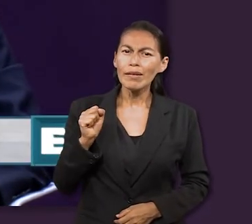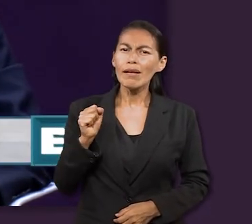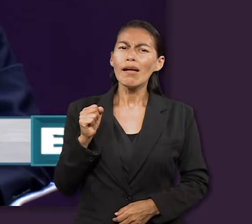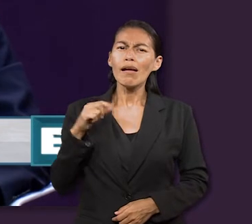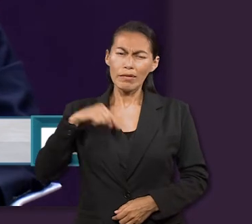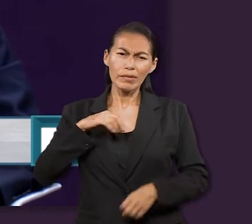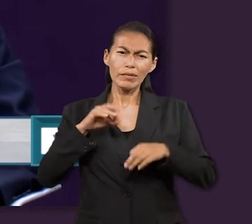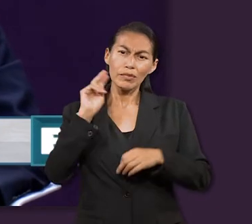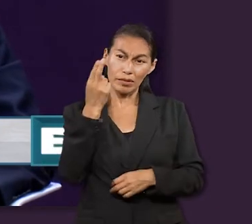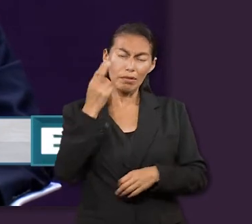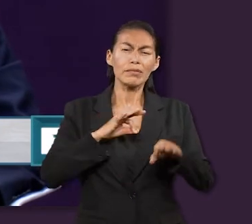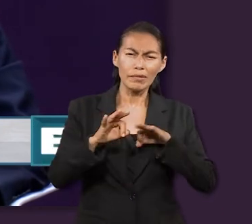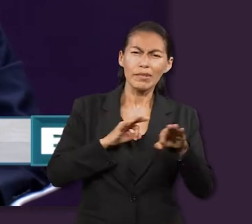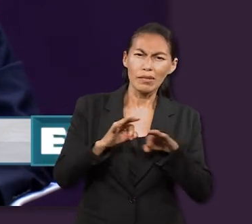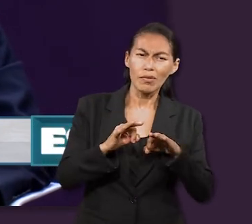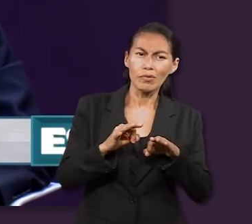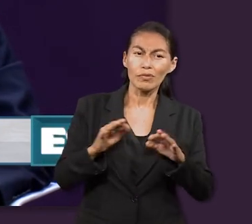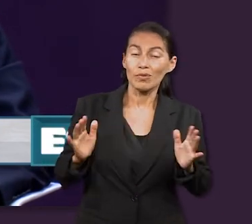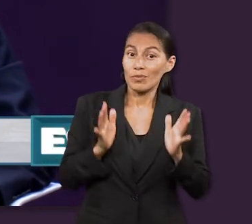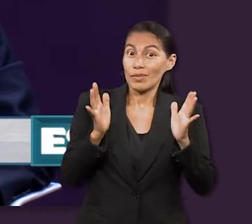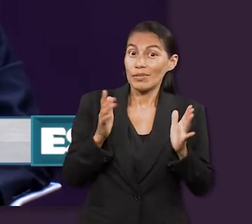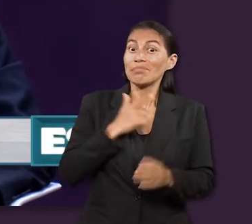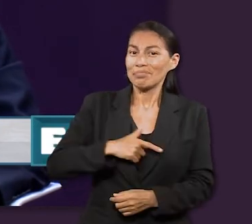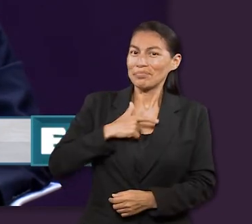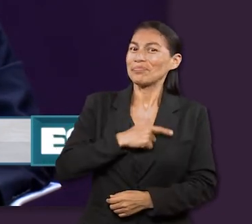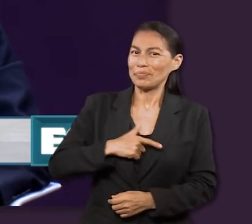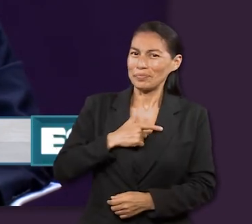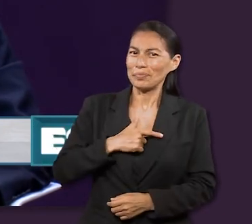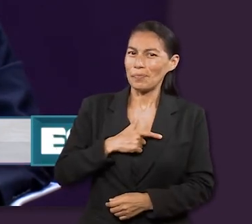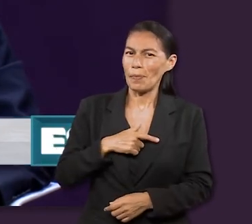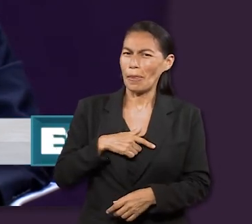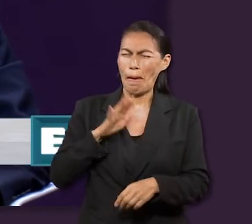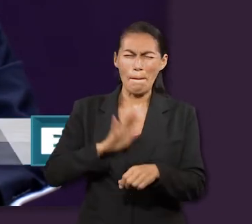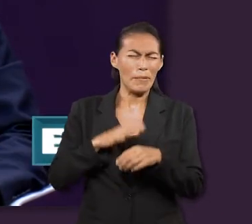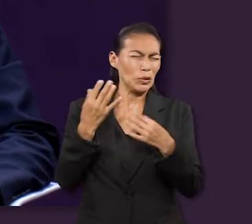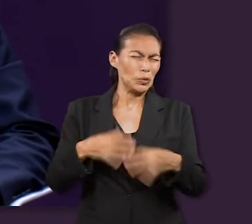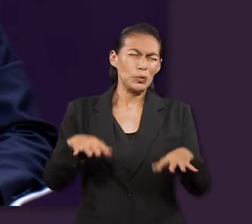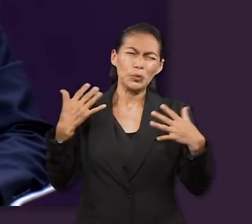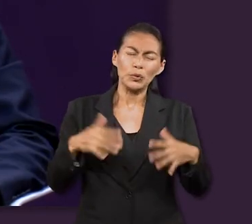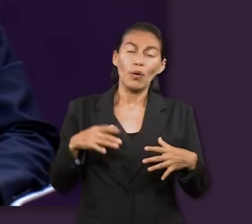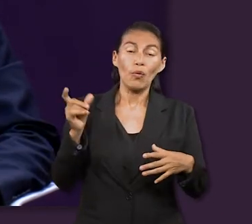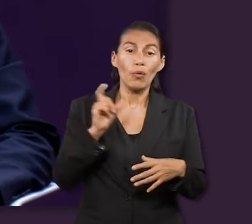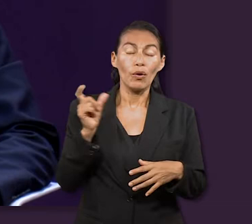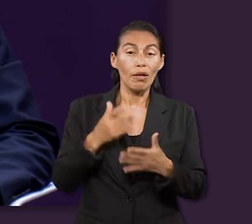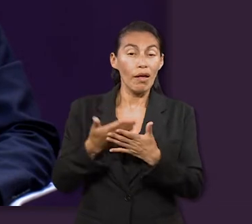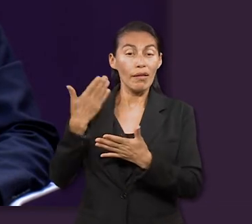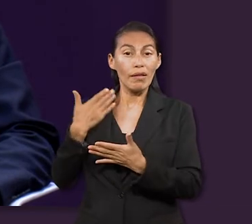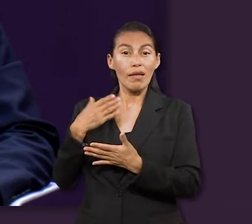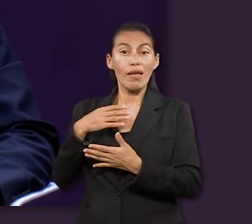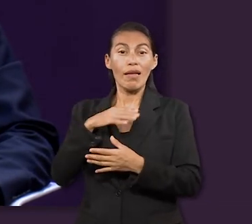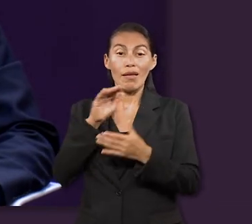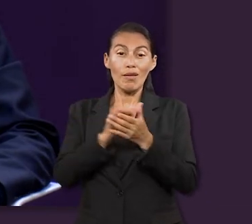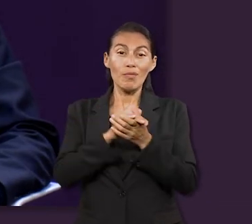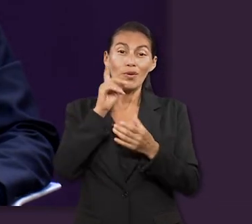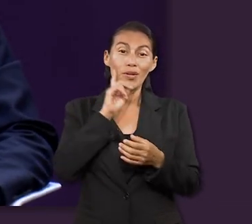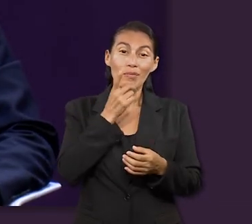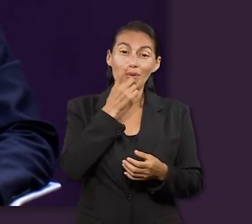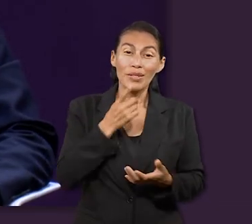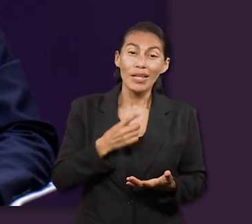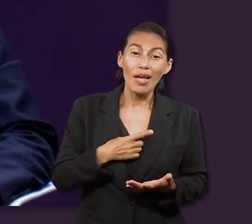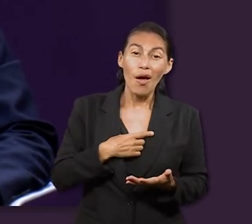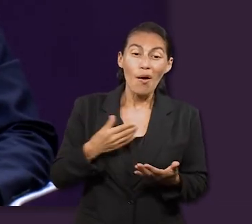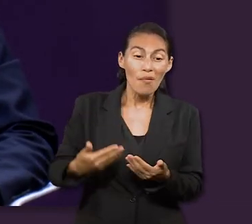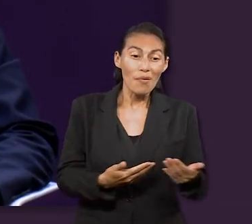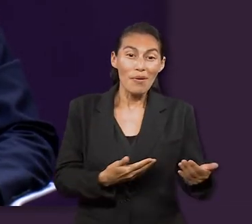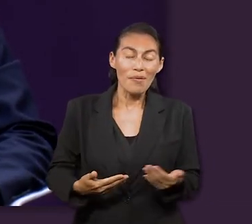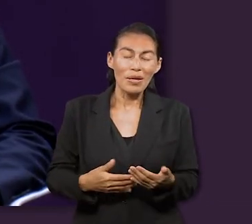Sí me gustan las sorpresas. Creo que la mayor sorpresa fue cuando me dijeron que íbamos a tener un